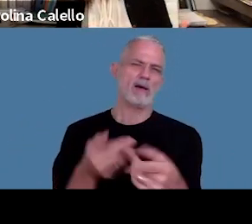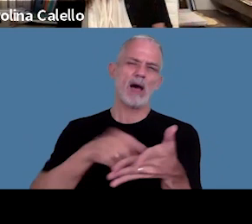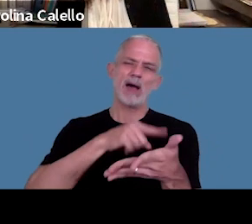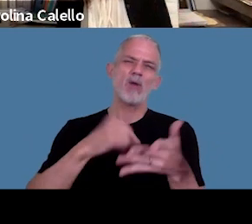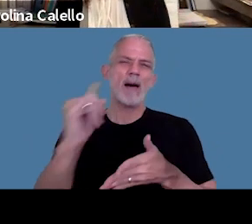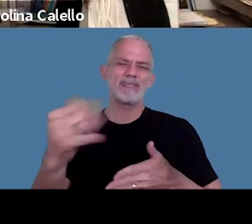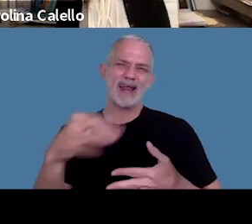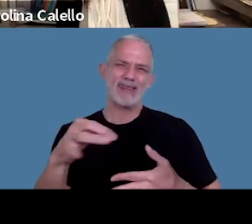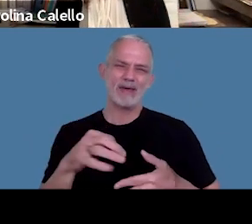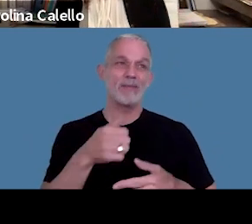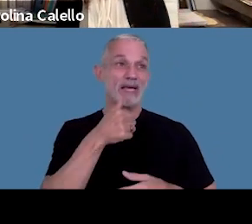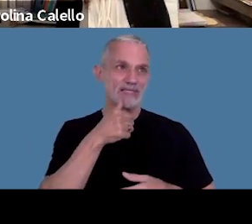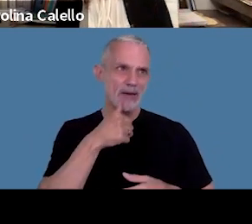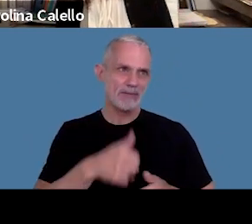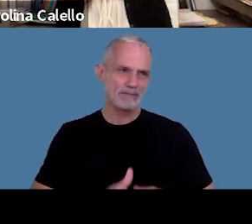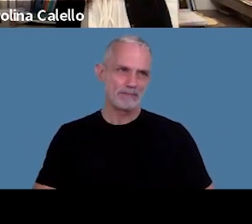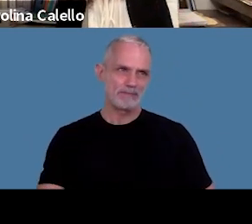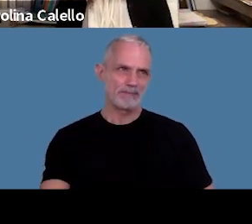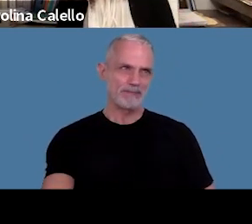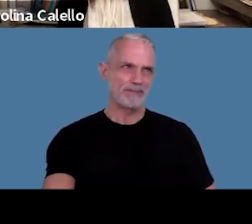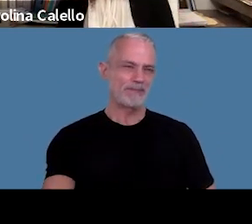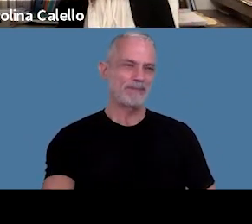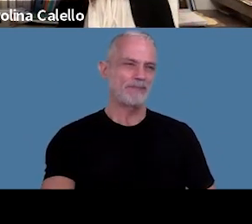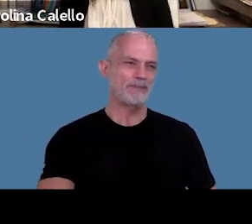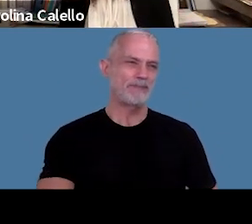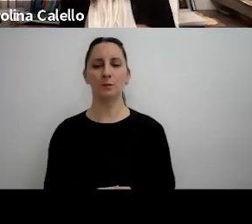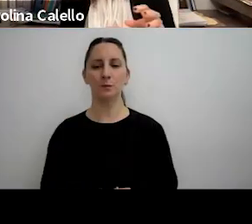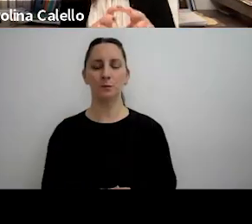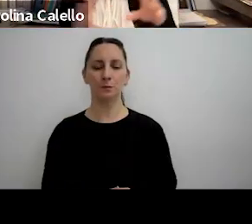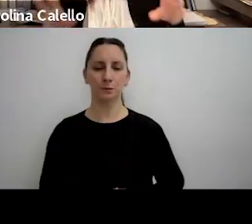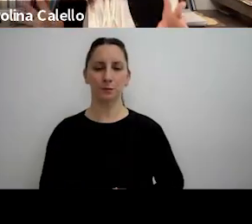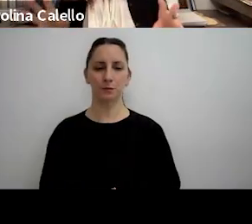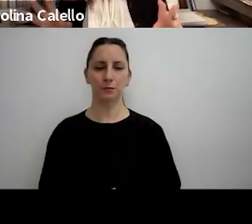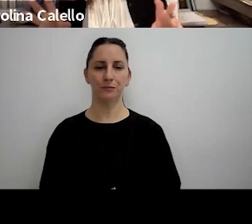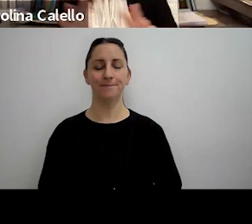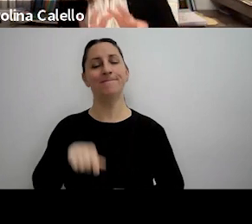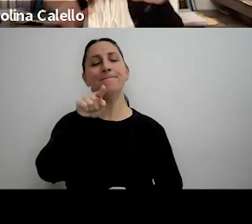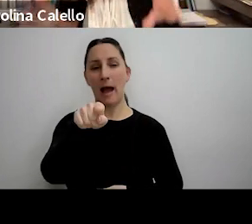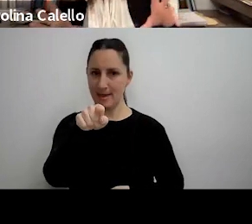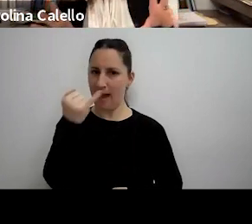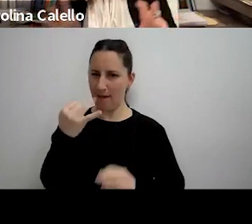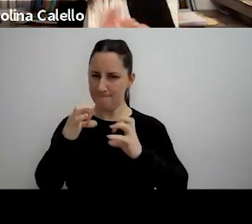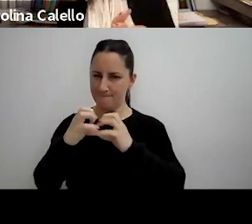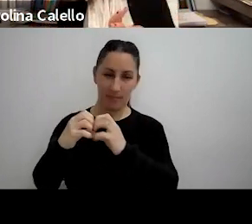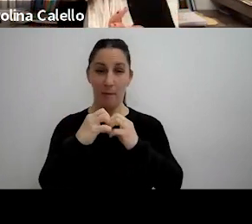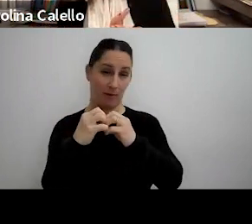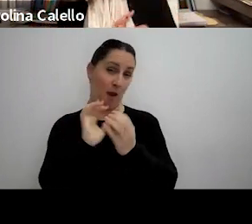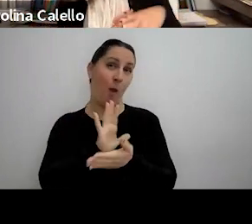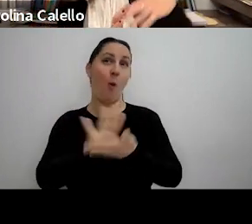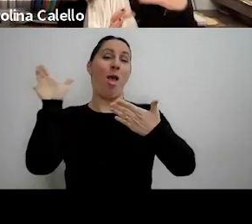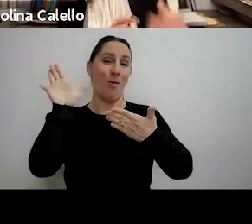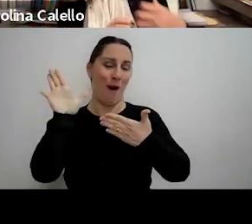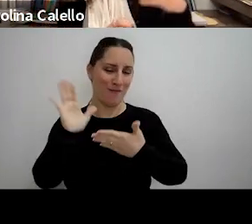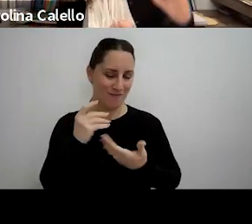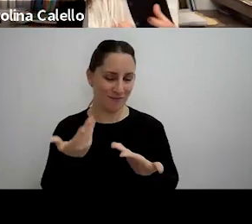advertir sobre todo ahí hay una discusión una nueva discusión doctrinaria que